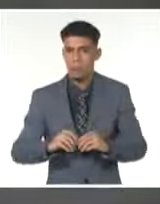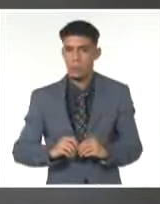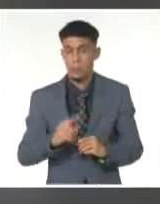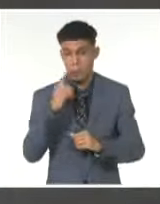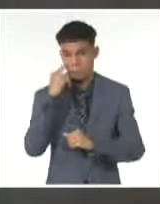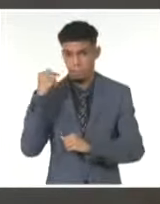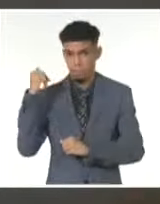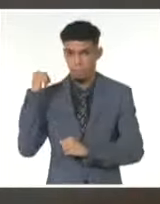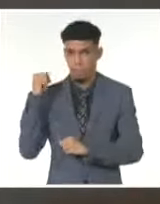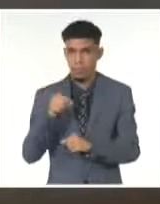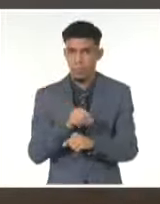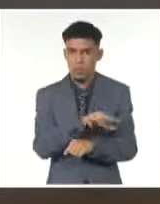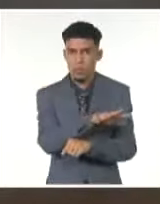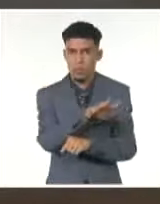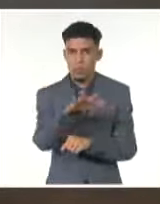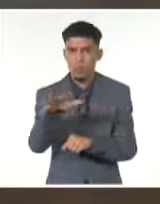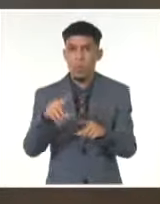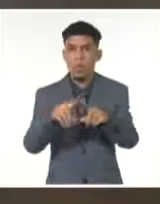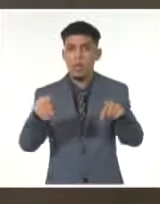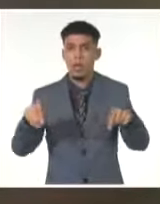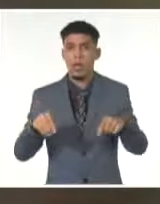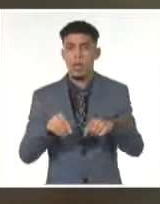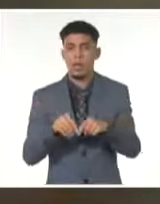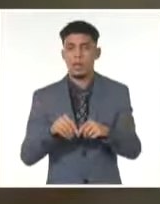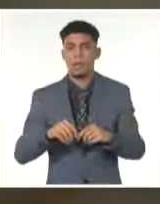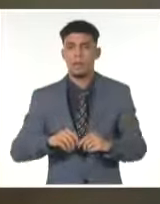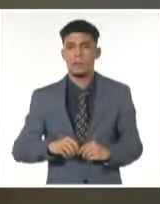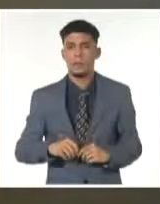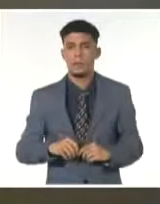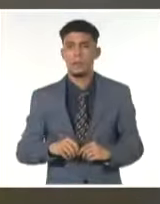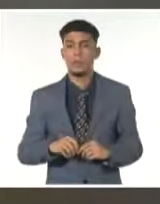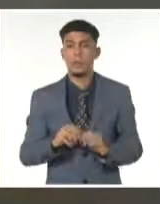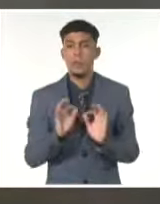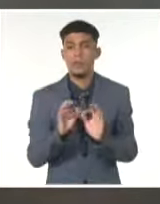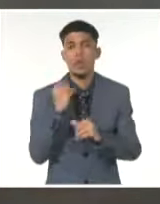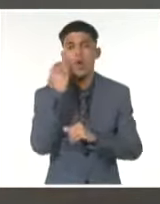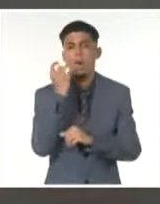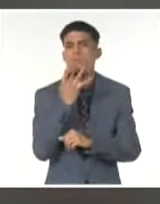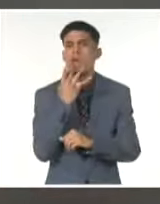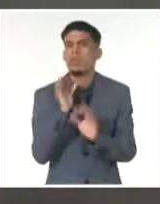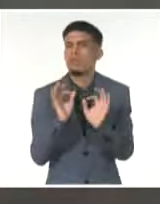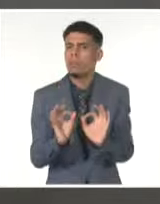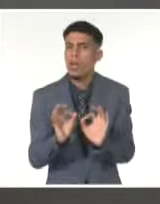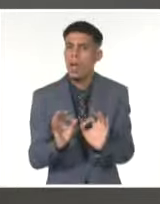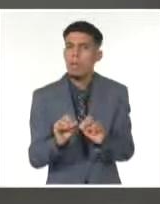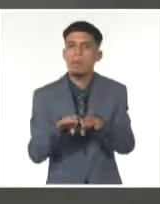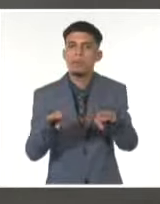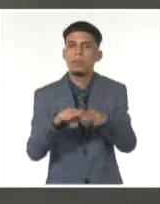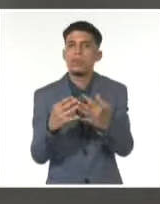aquí, esta es la cortina de la presa, con su verde de siempre y estabilidad.